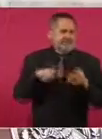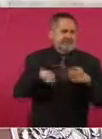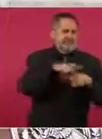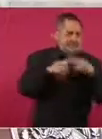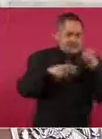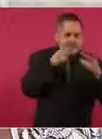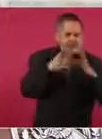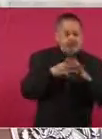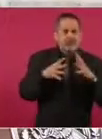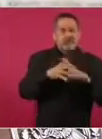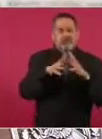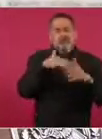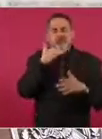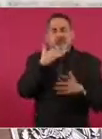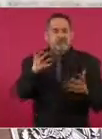resultado de la guerra social.